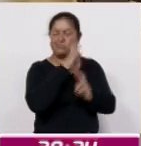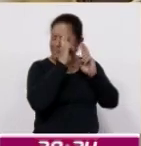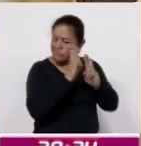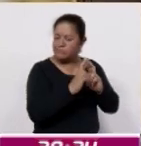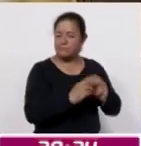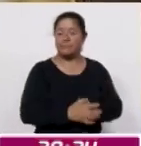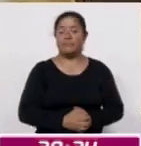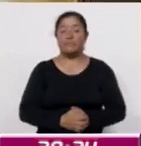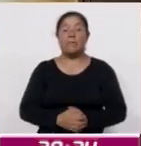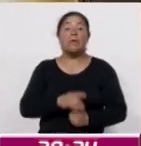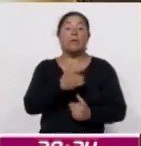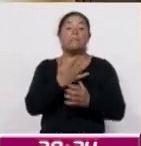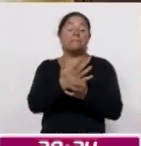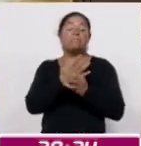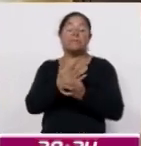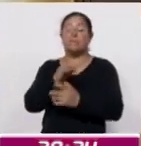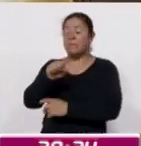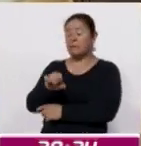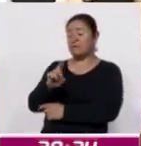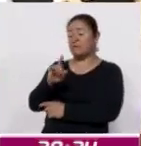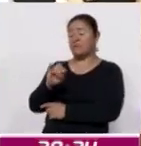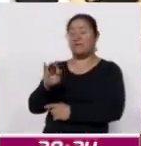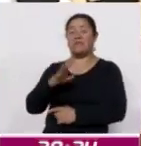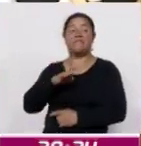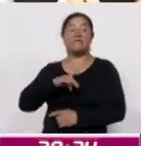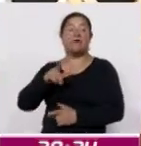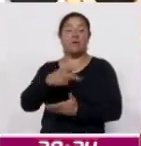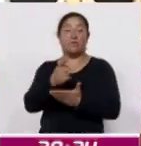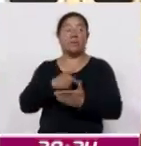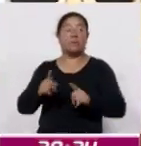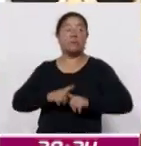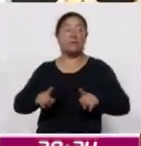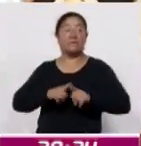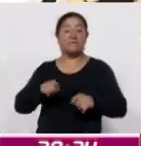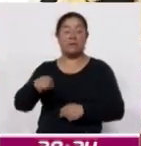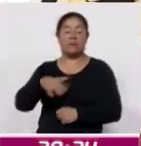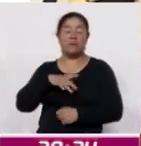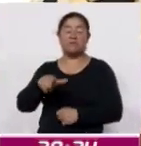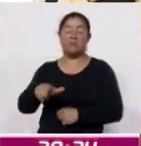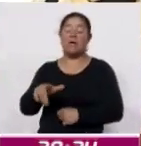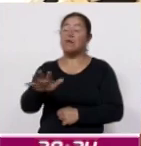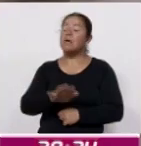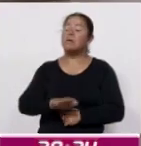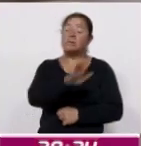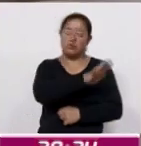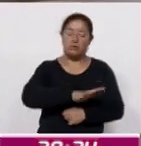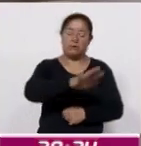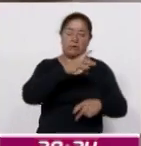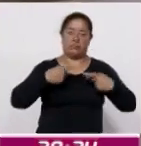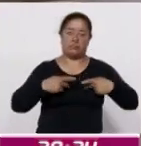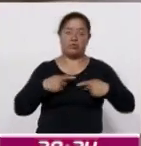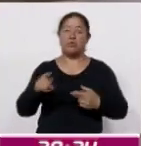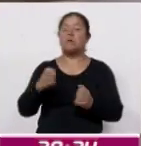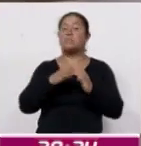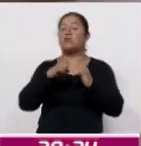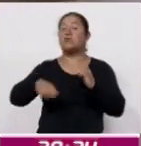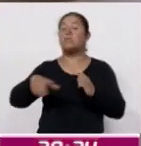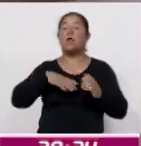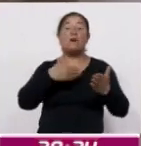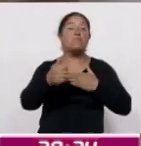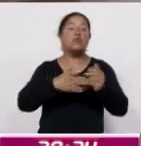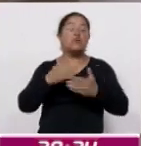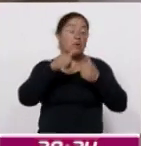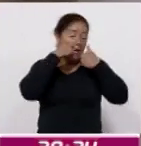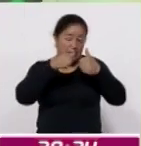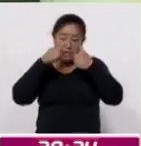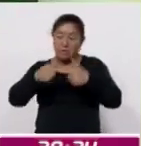Señaló que desde el CEDIF se han implementado diversos programas dirigidos a ese segmento de la población, como la apertura de módulos de atención en cada